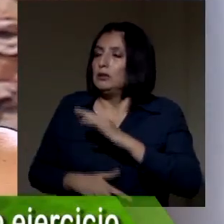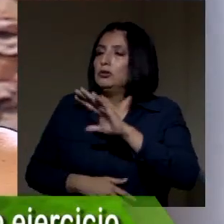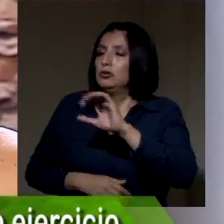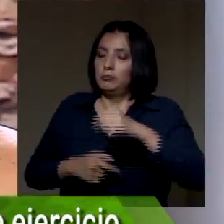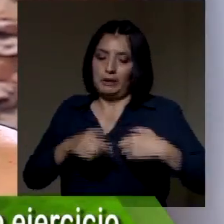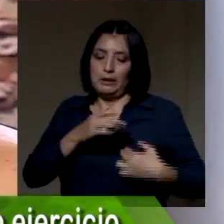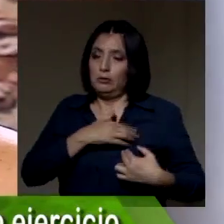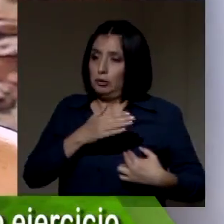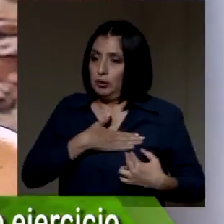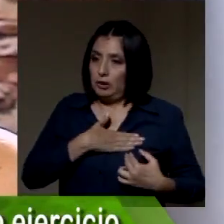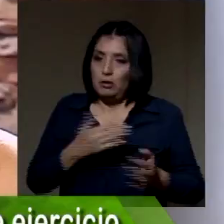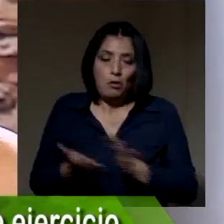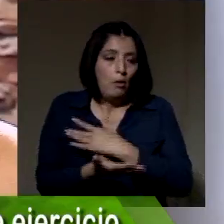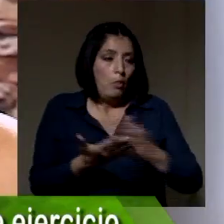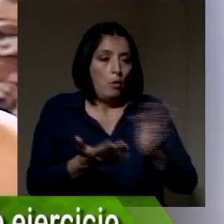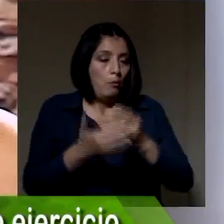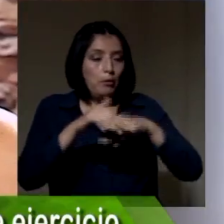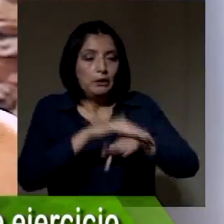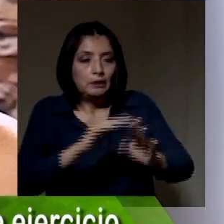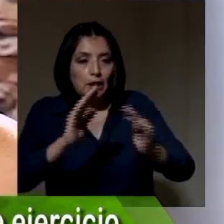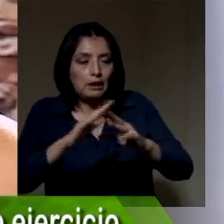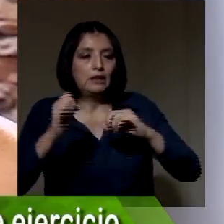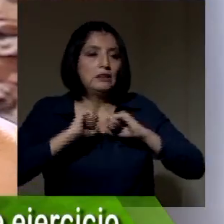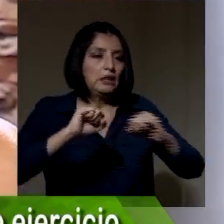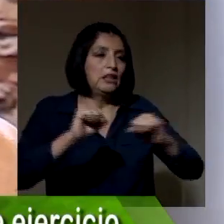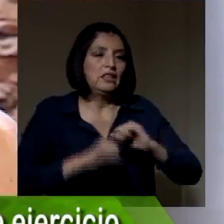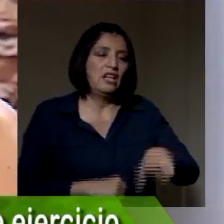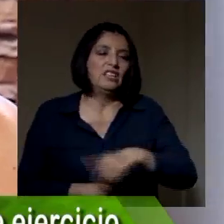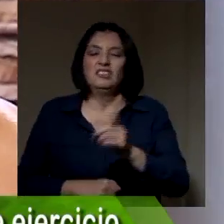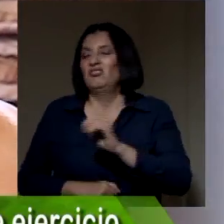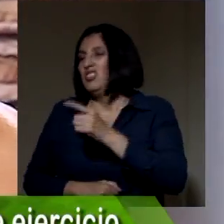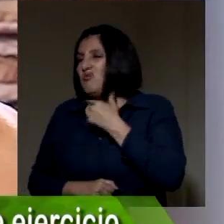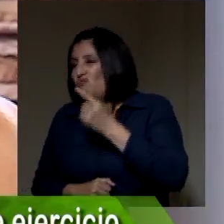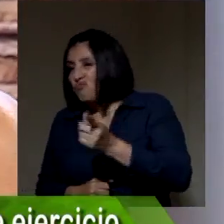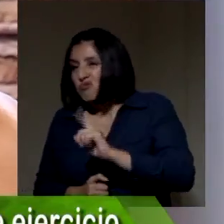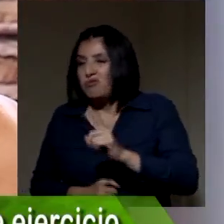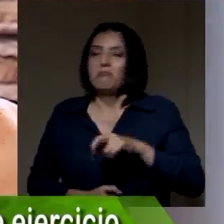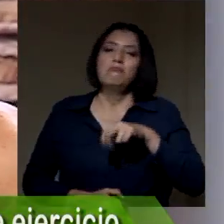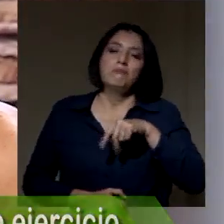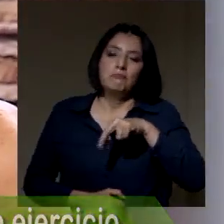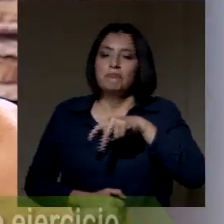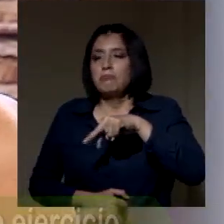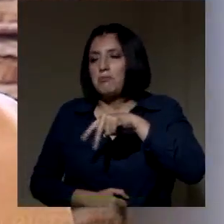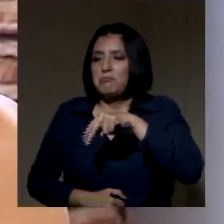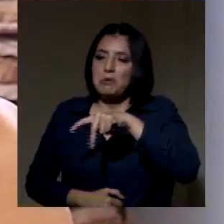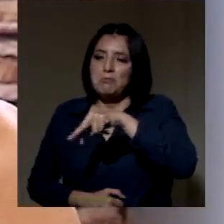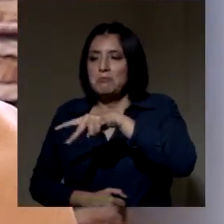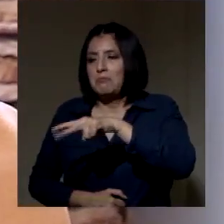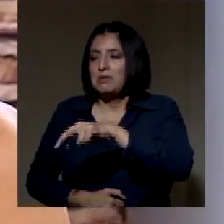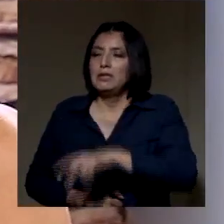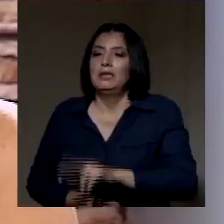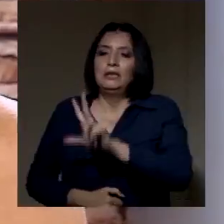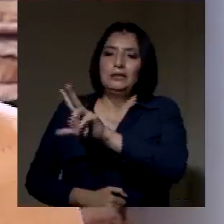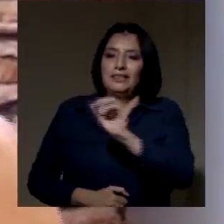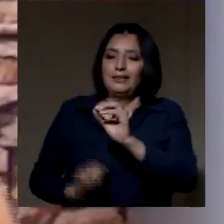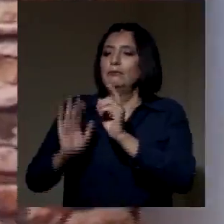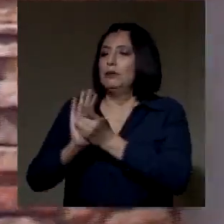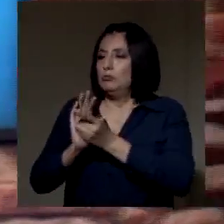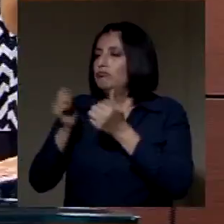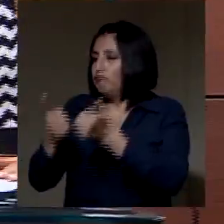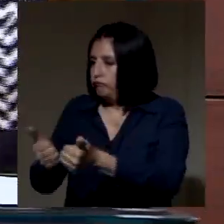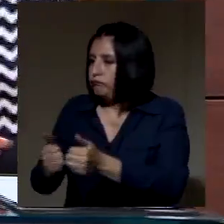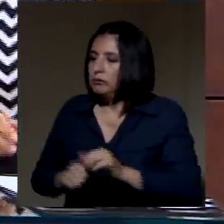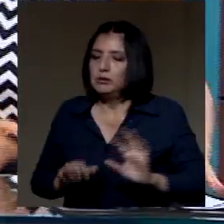Si no tiene tiempo para ir al gimnasio, si no le gusta, le da flojera, camine 30 minutitos. Eso le va a hacer mucho bien.